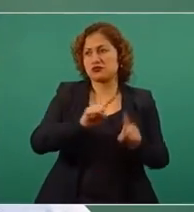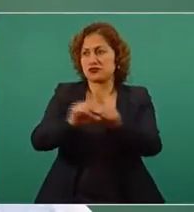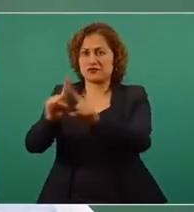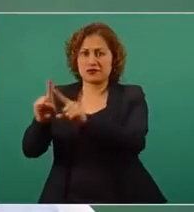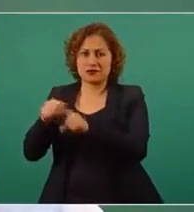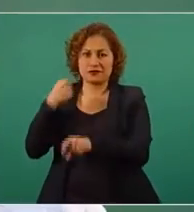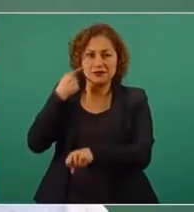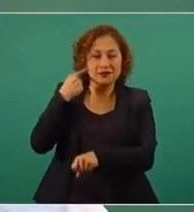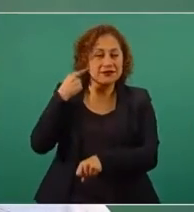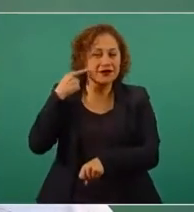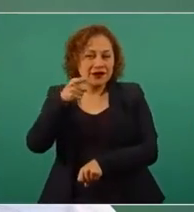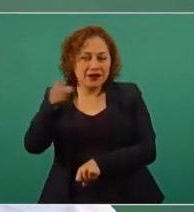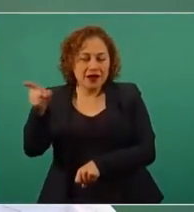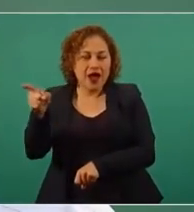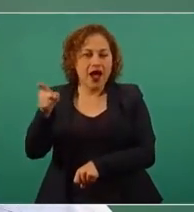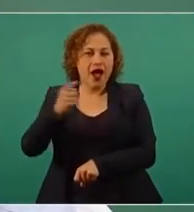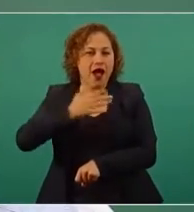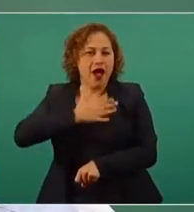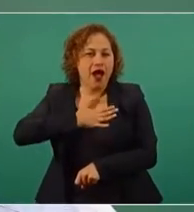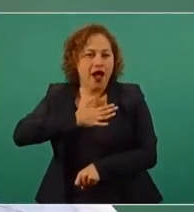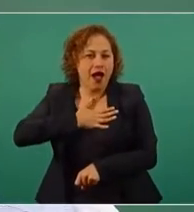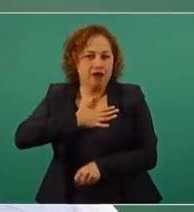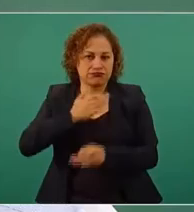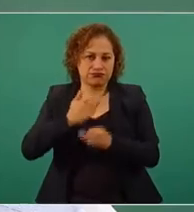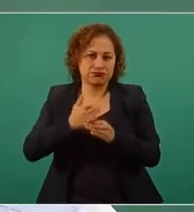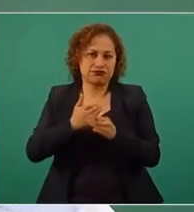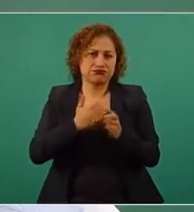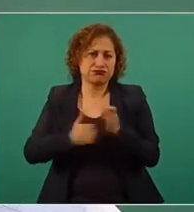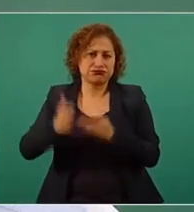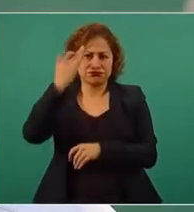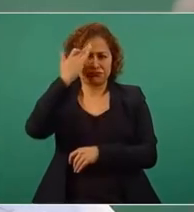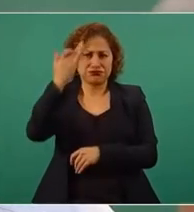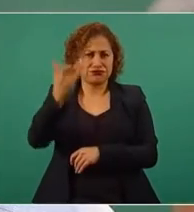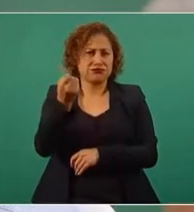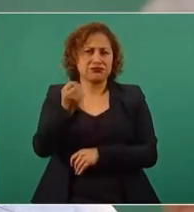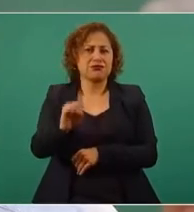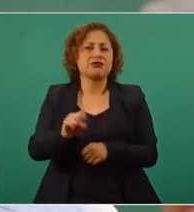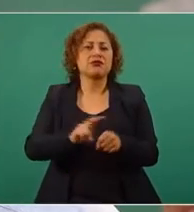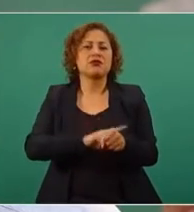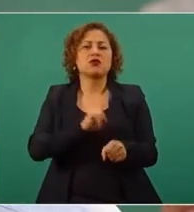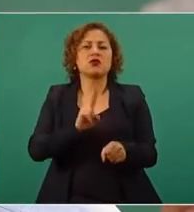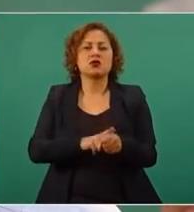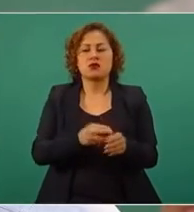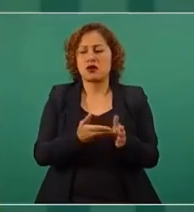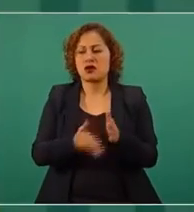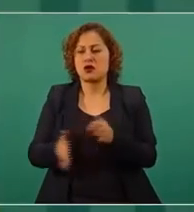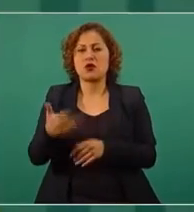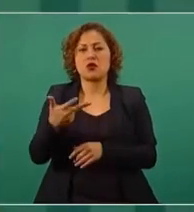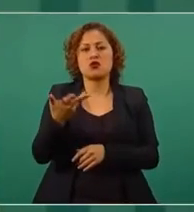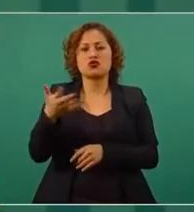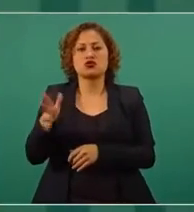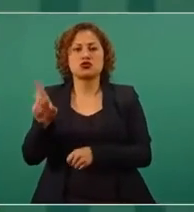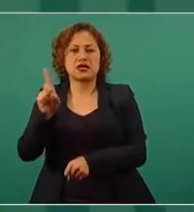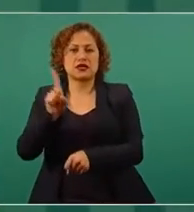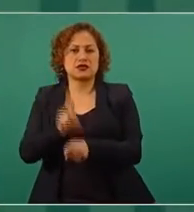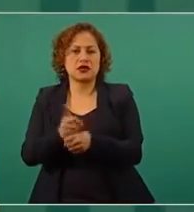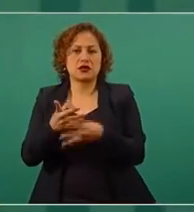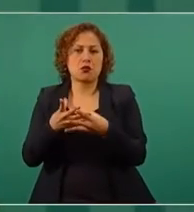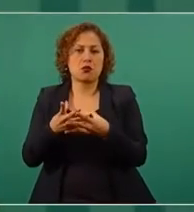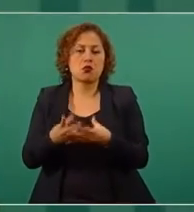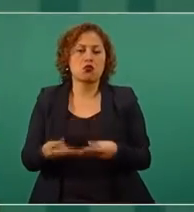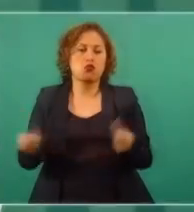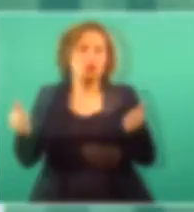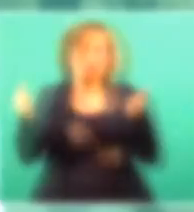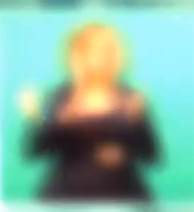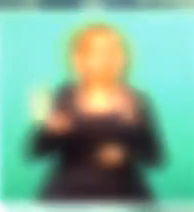toses, y nos puede dar en esta temporada. Generalmente dura 8 a 10 días y se quita por